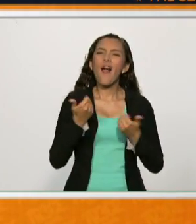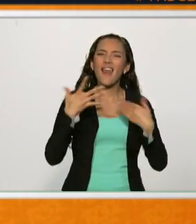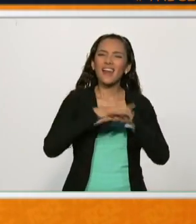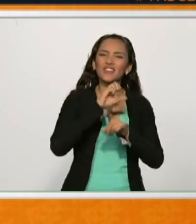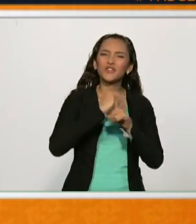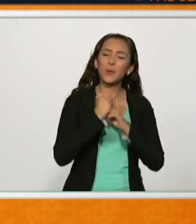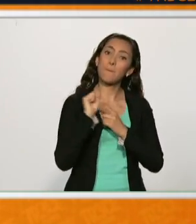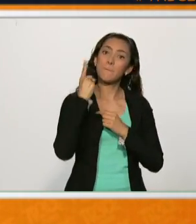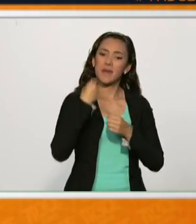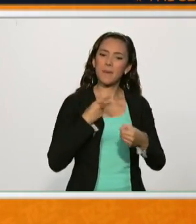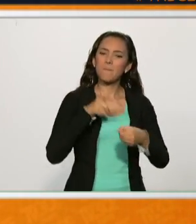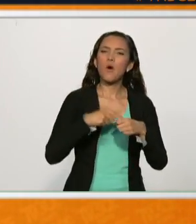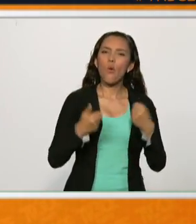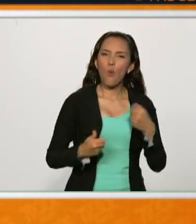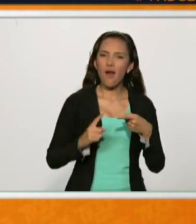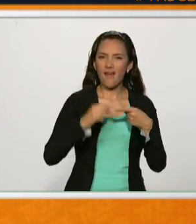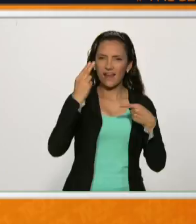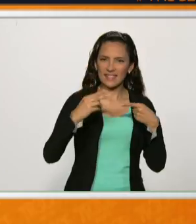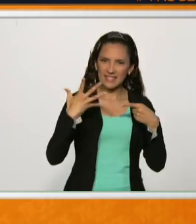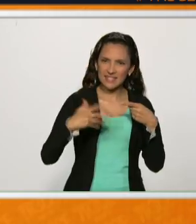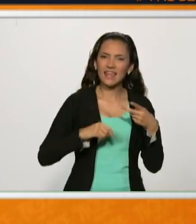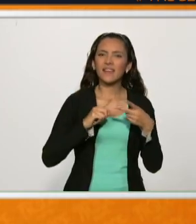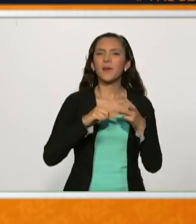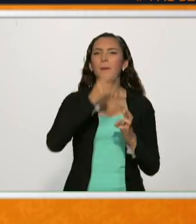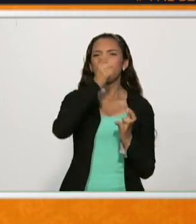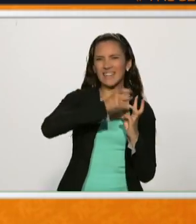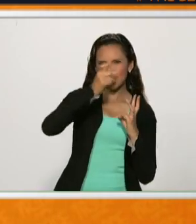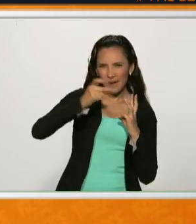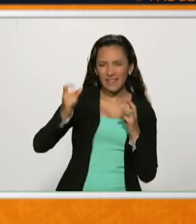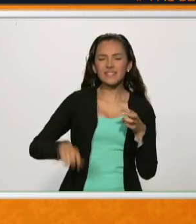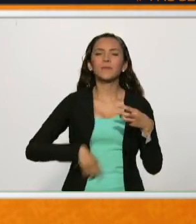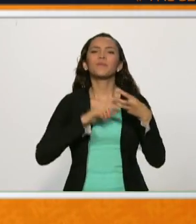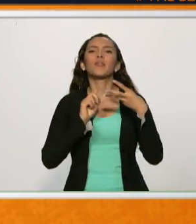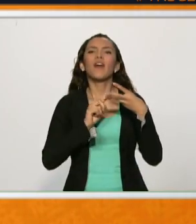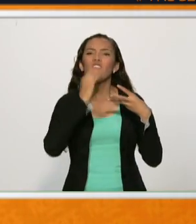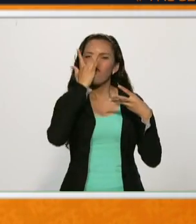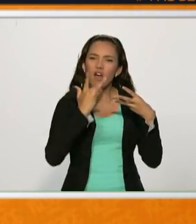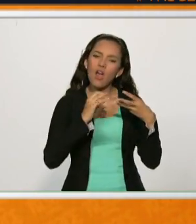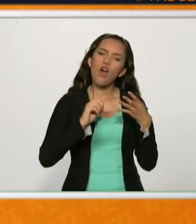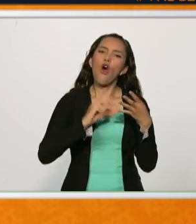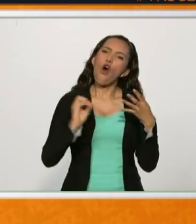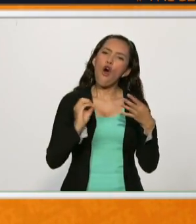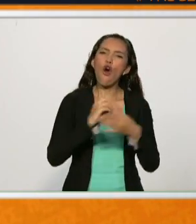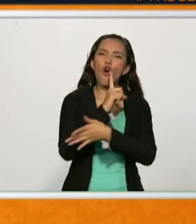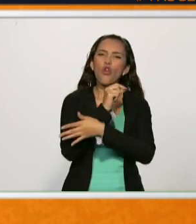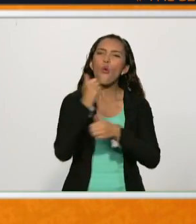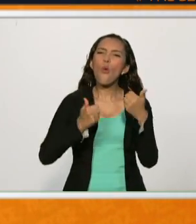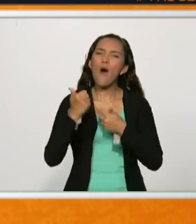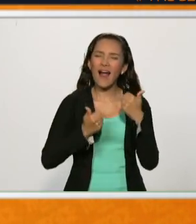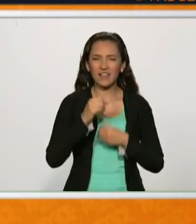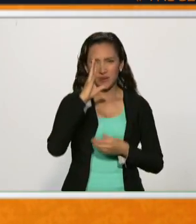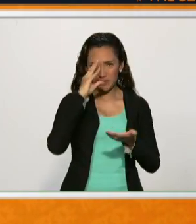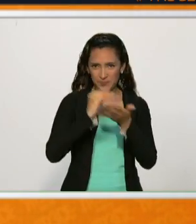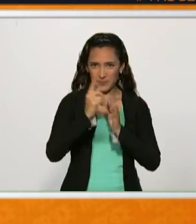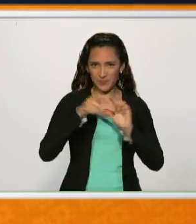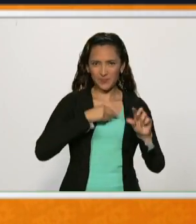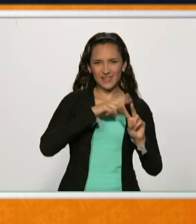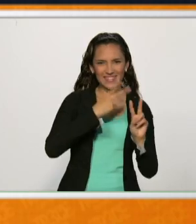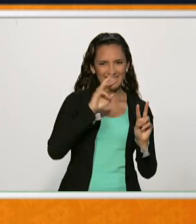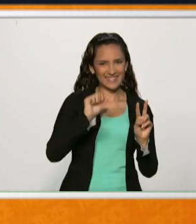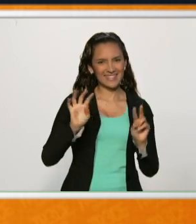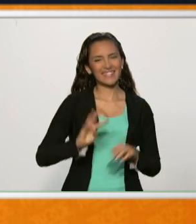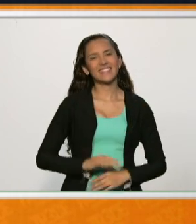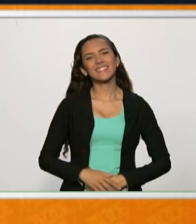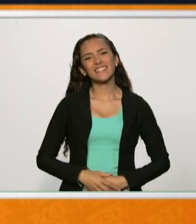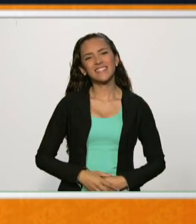primera red social que usted tuvo? High Five, MySpace, Facebook o Twitter. Opine, numeral13news, arroba canal13.